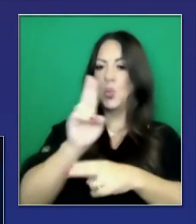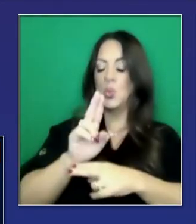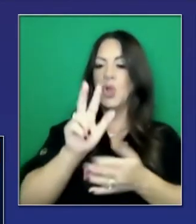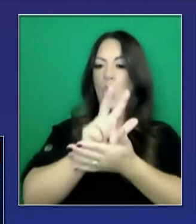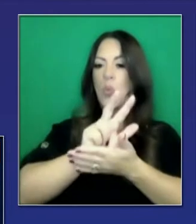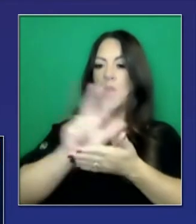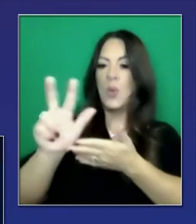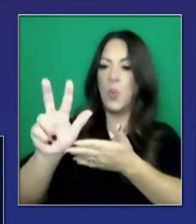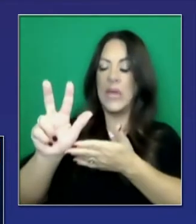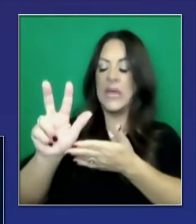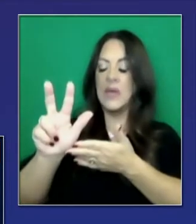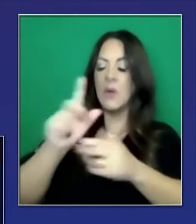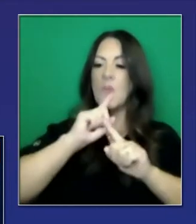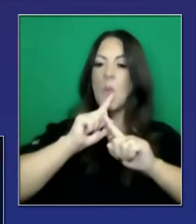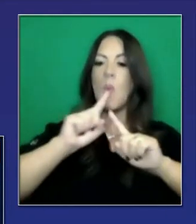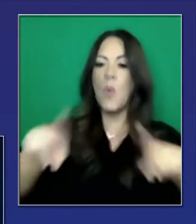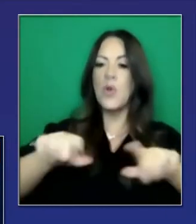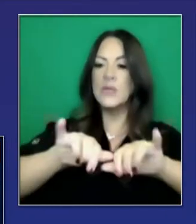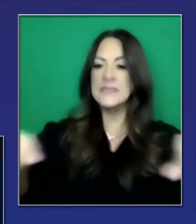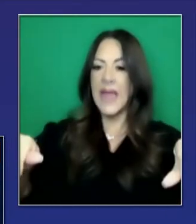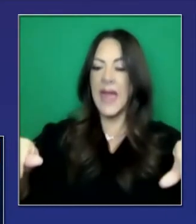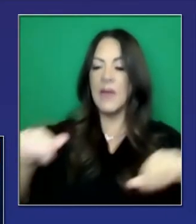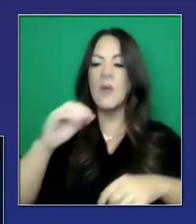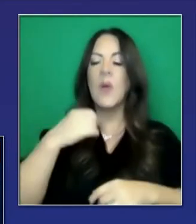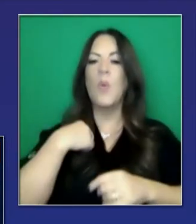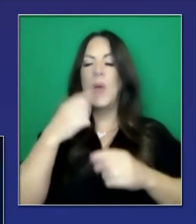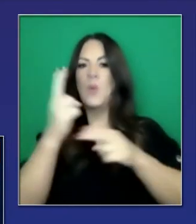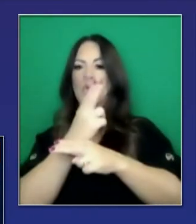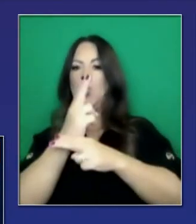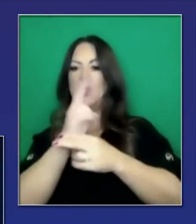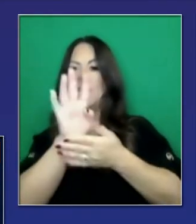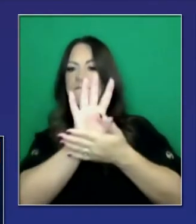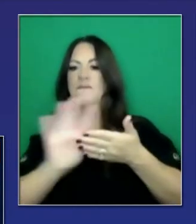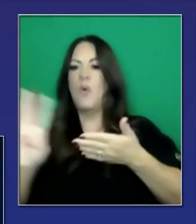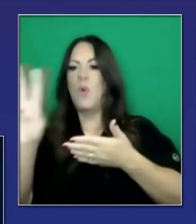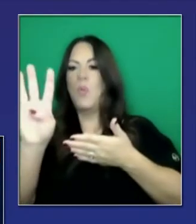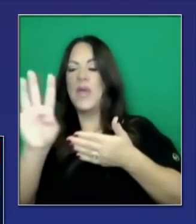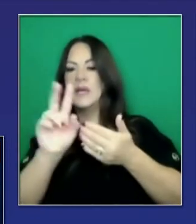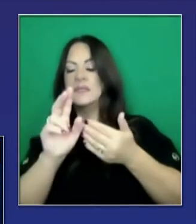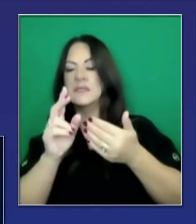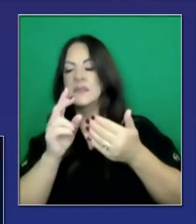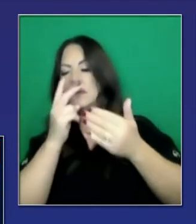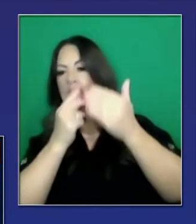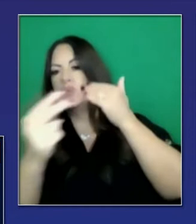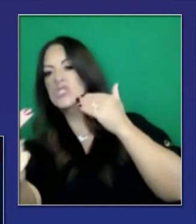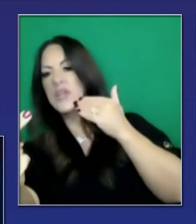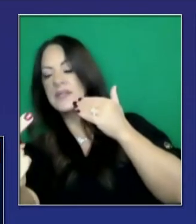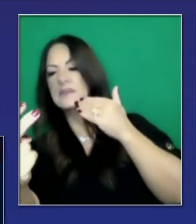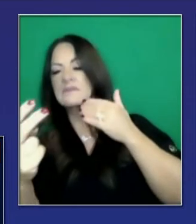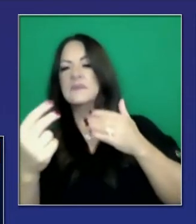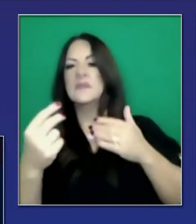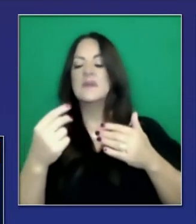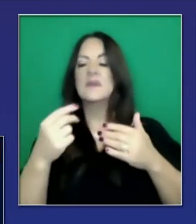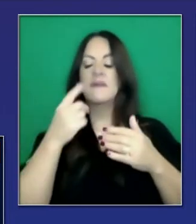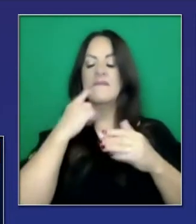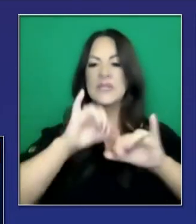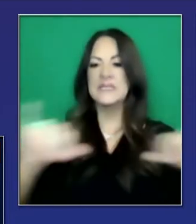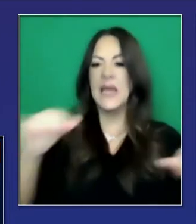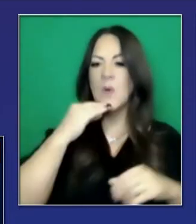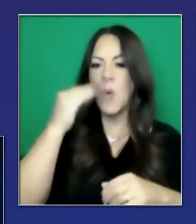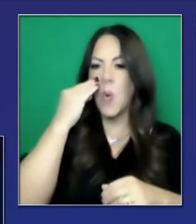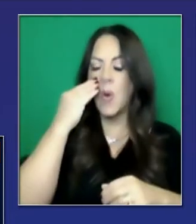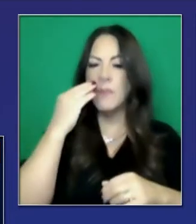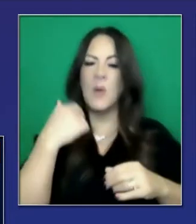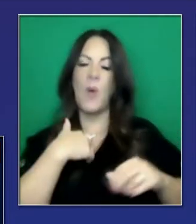marco de trabajo, las proyecciones eran hechas con cuatro semanas hacia el futuro, de acuerdo a las